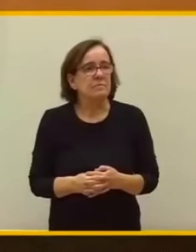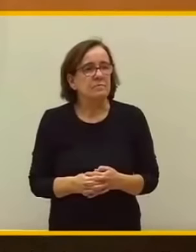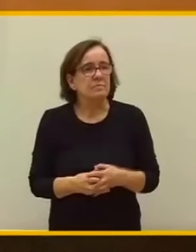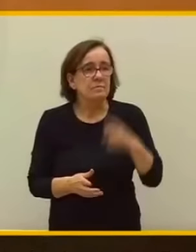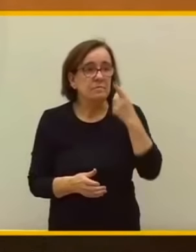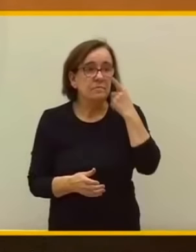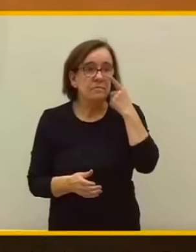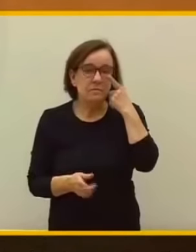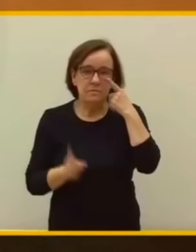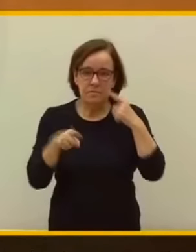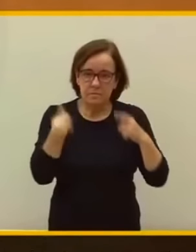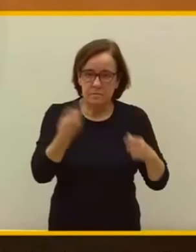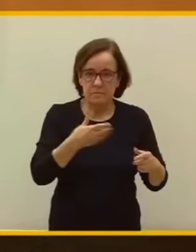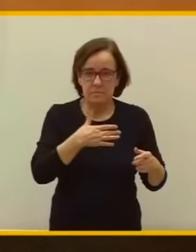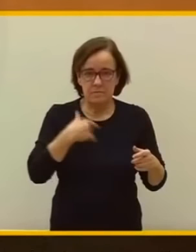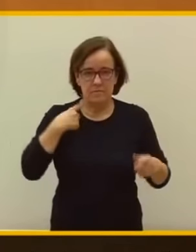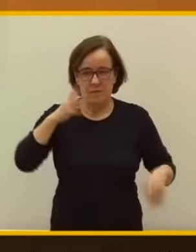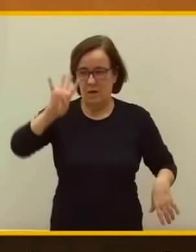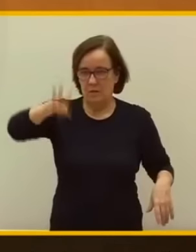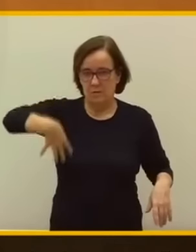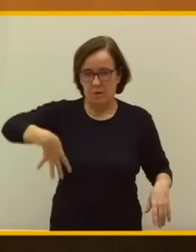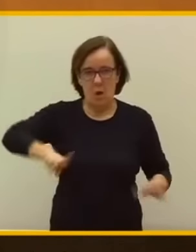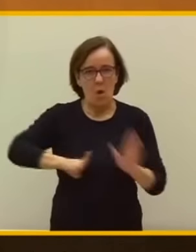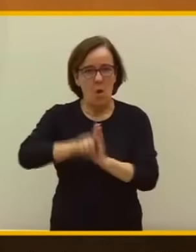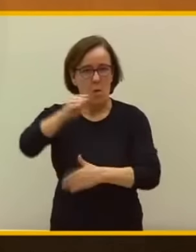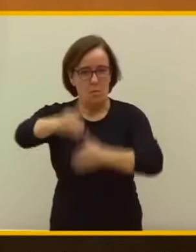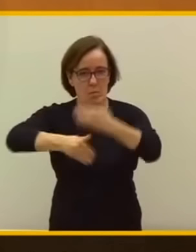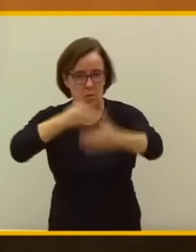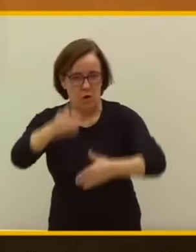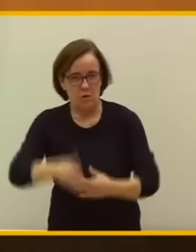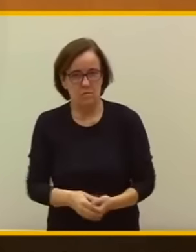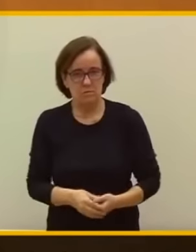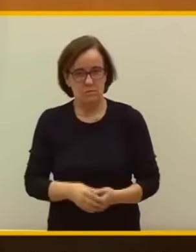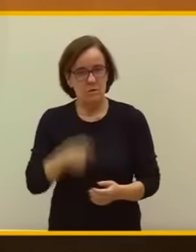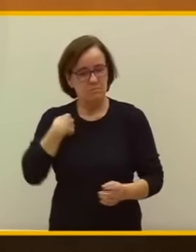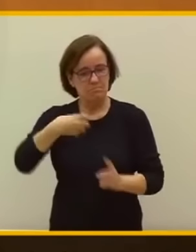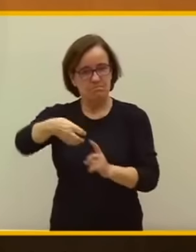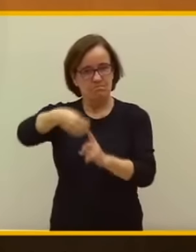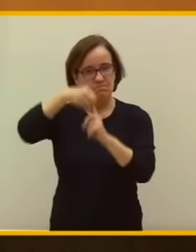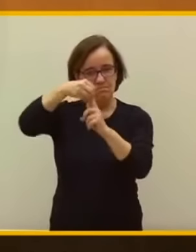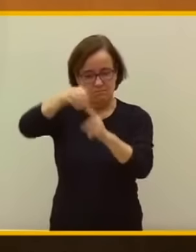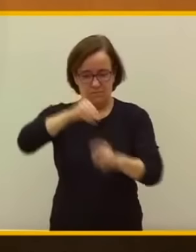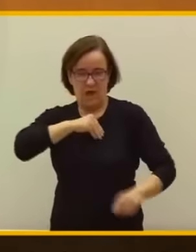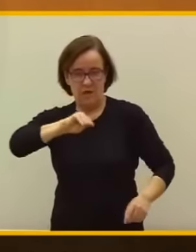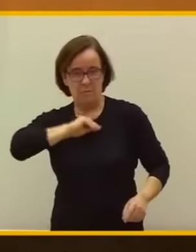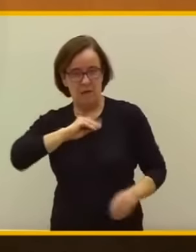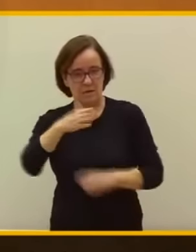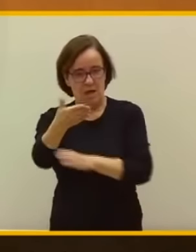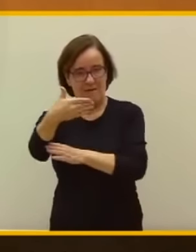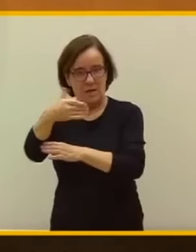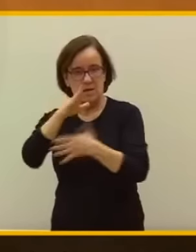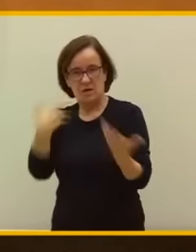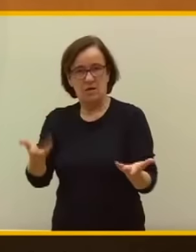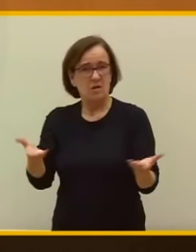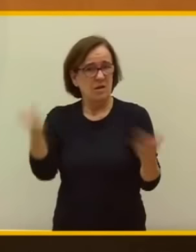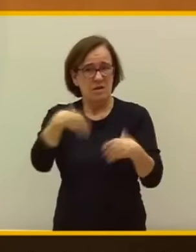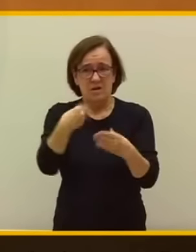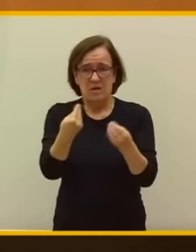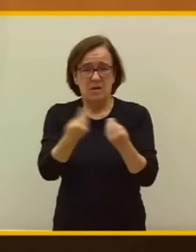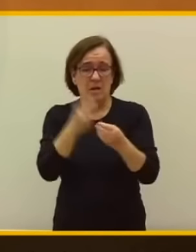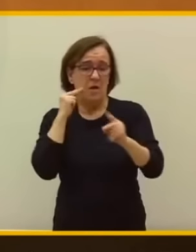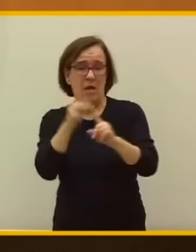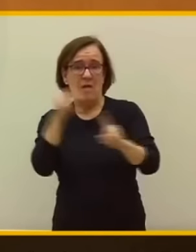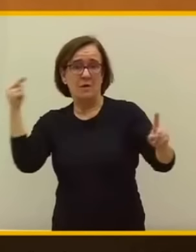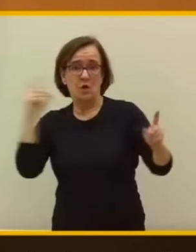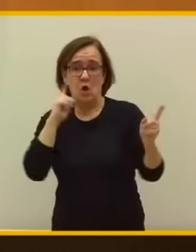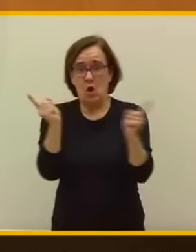Y nosotros lo que queremos es una Cataluña próspera, que sea bastión de España. Algo que desde luego no cabe en la visión